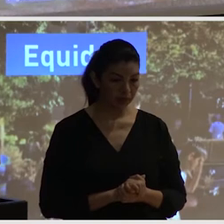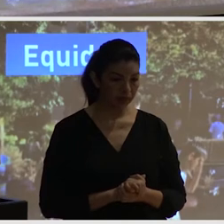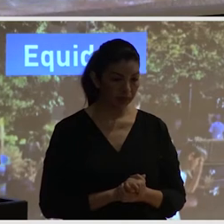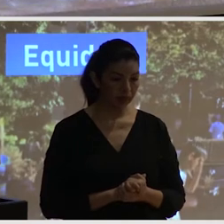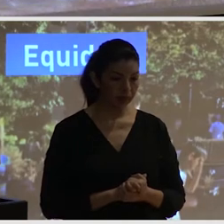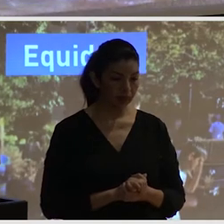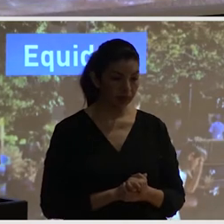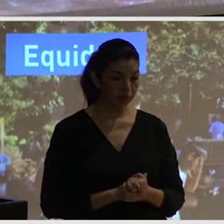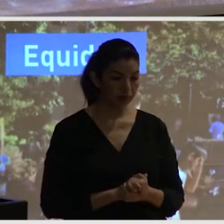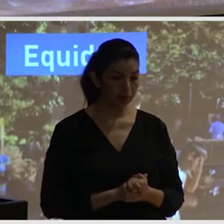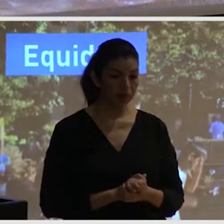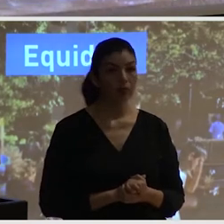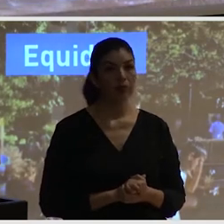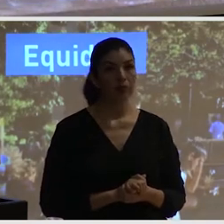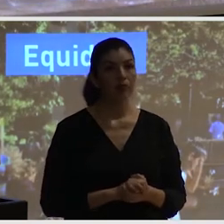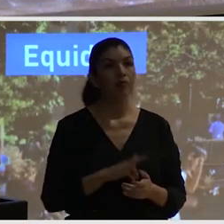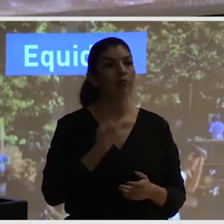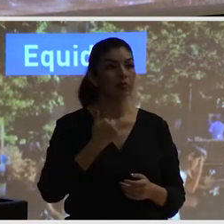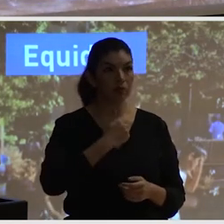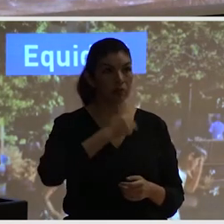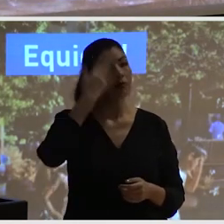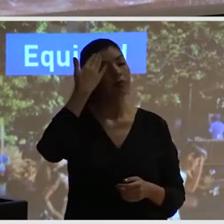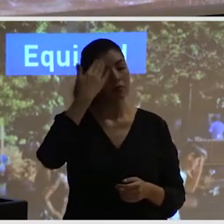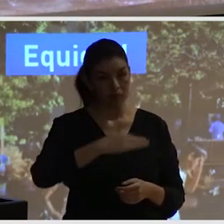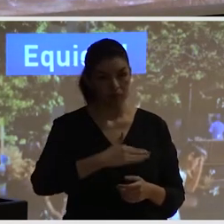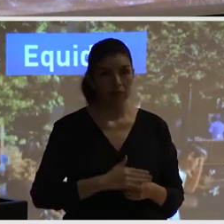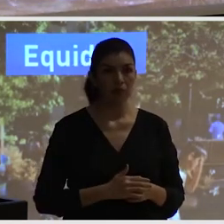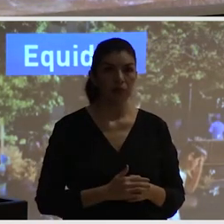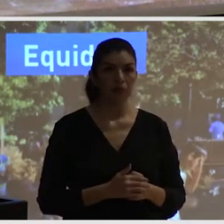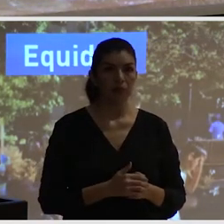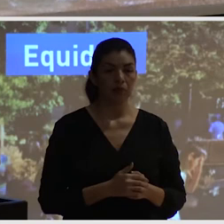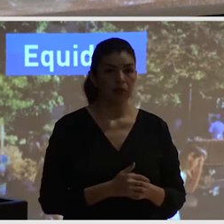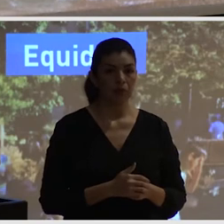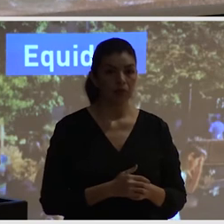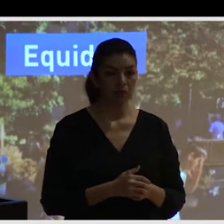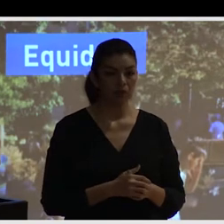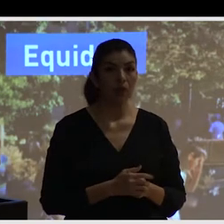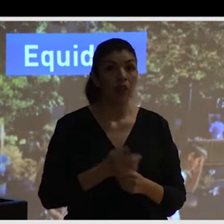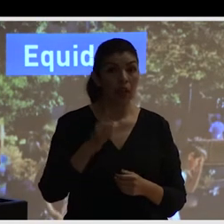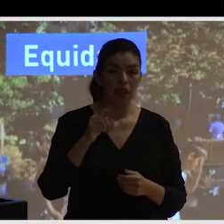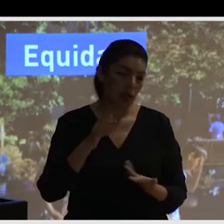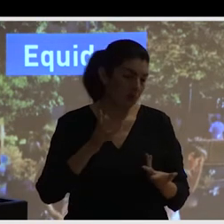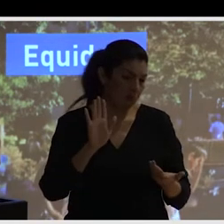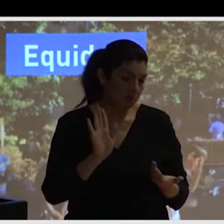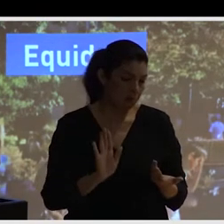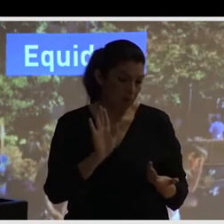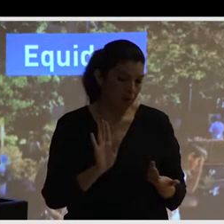¿Por qué sabemos que al fin y cabo, aunque la vida pública parece un detalle en